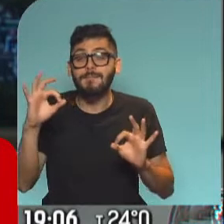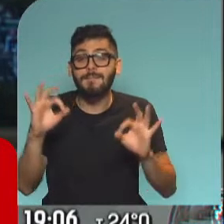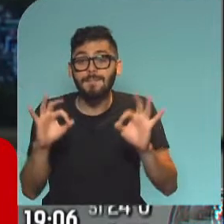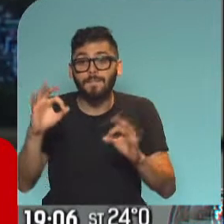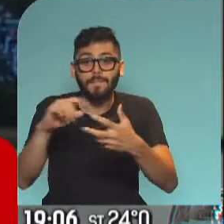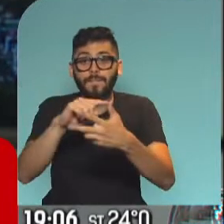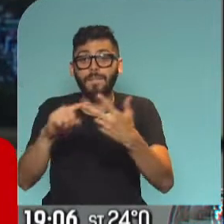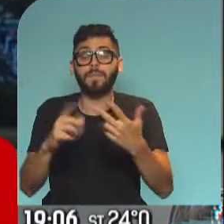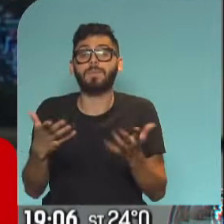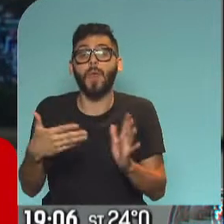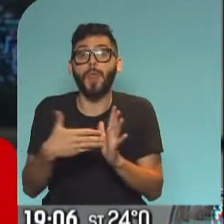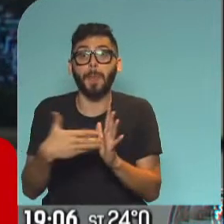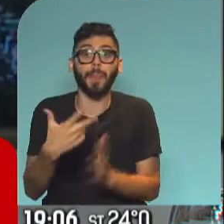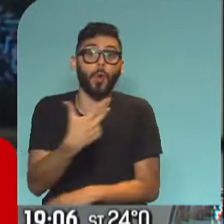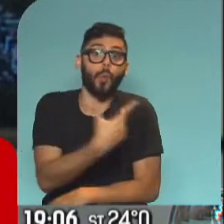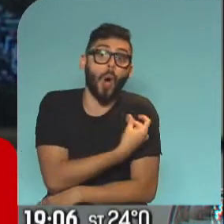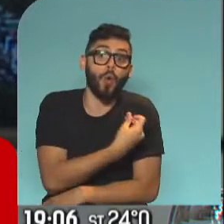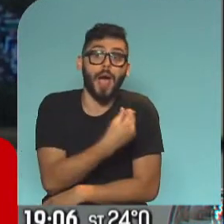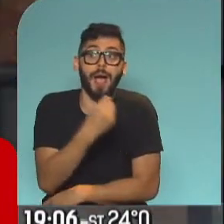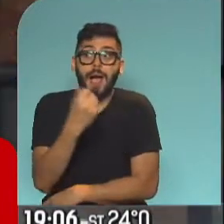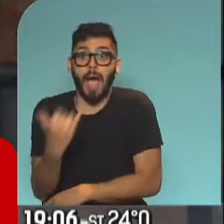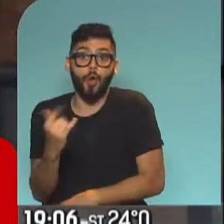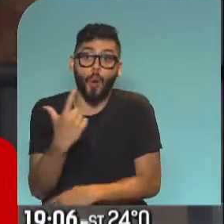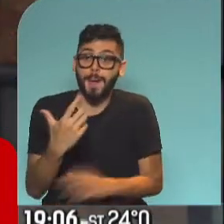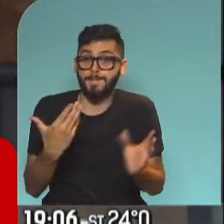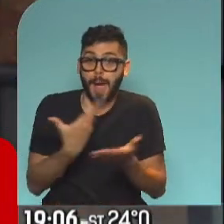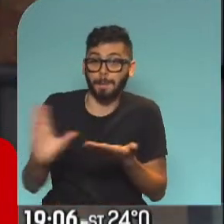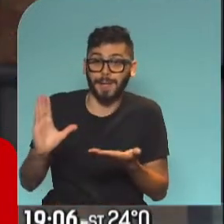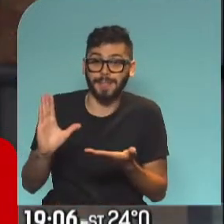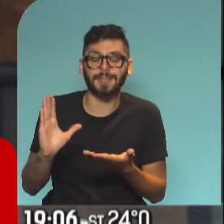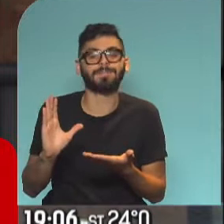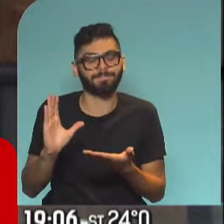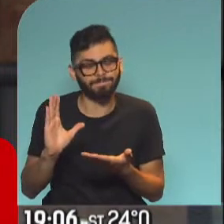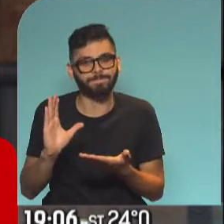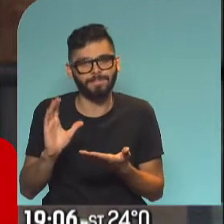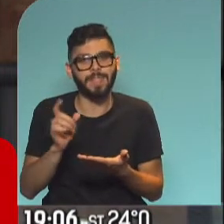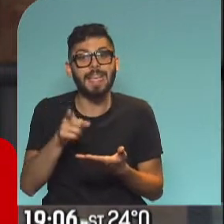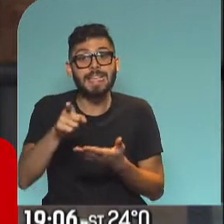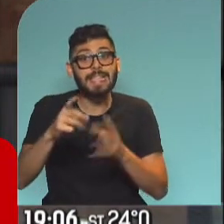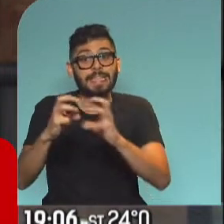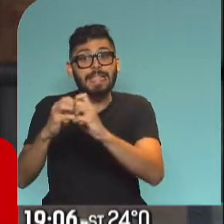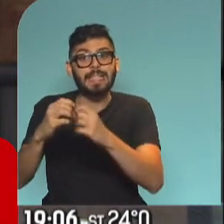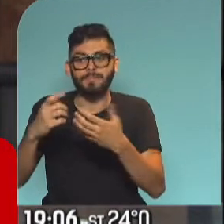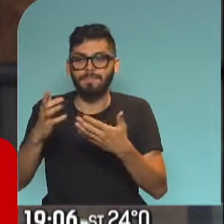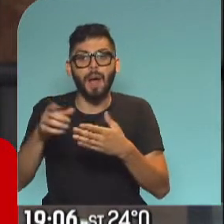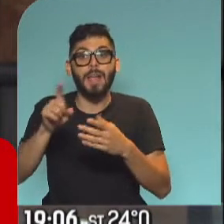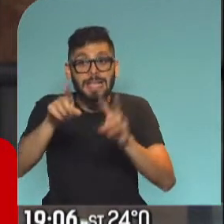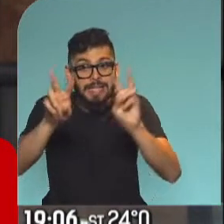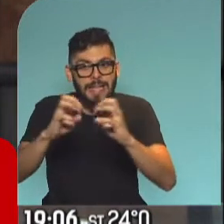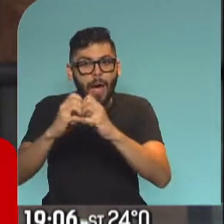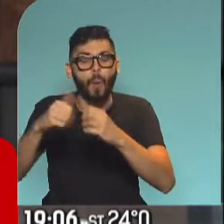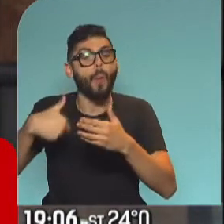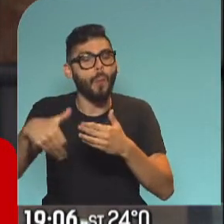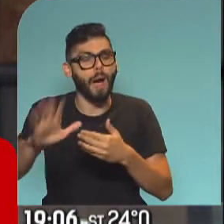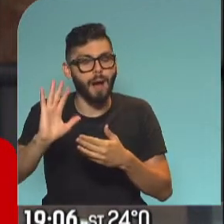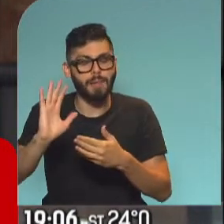independientemente de la vacuna o no. Sí, y te diría que esa, si querés, va a ser la discusión en puerta, la polémica que se viene. ¿Por qué? Porque